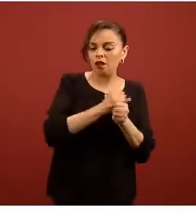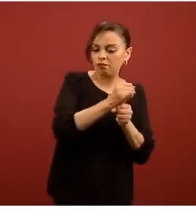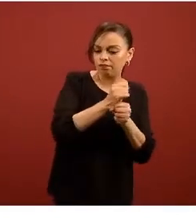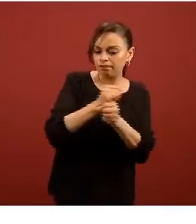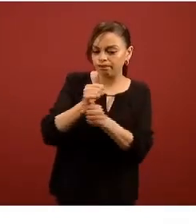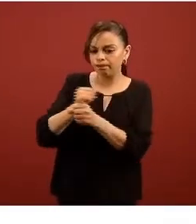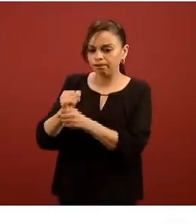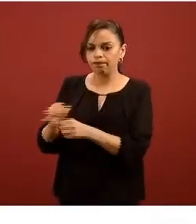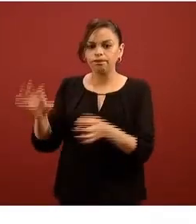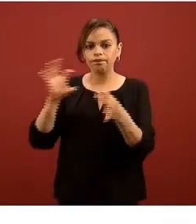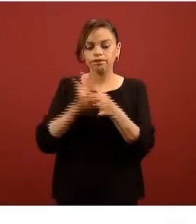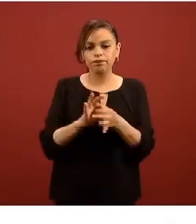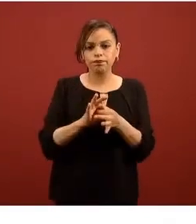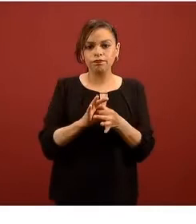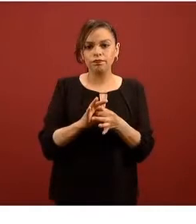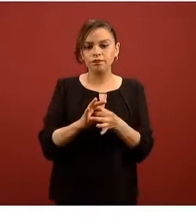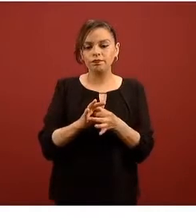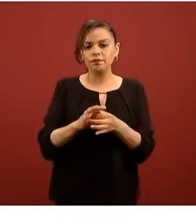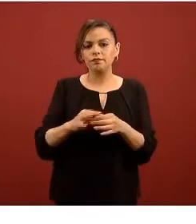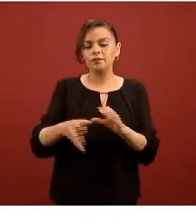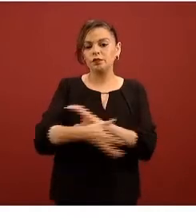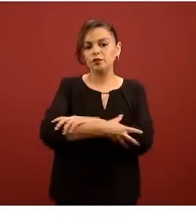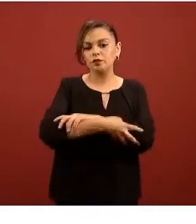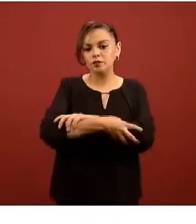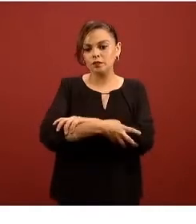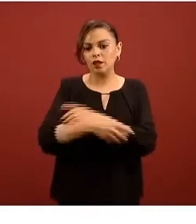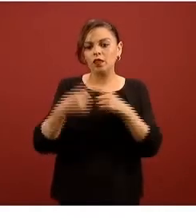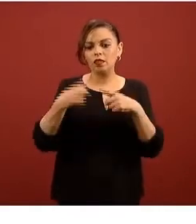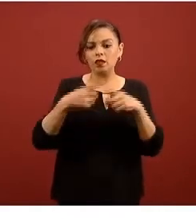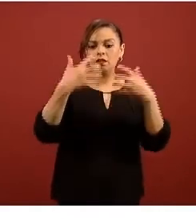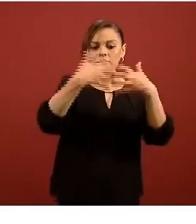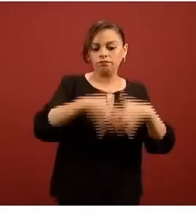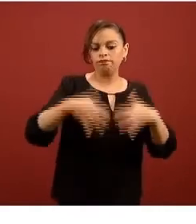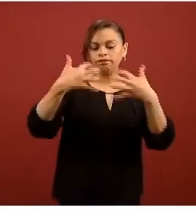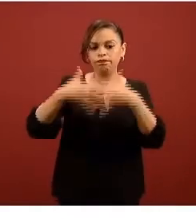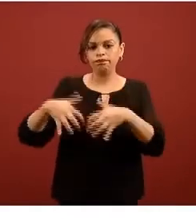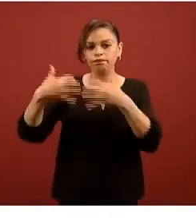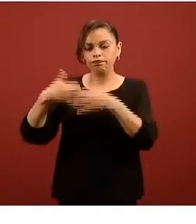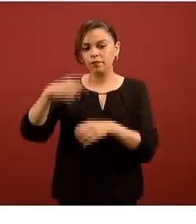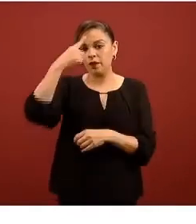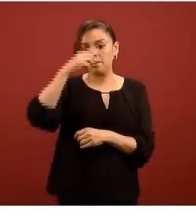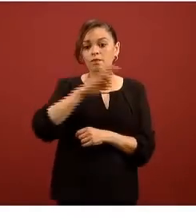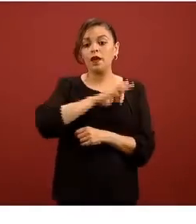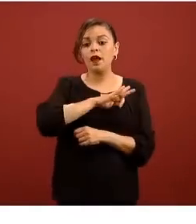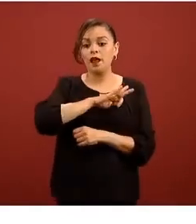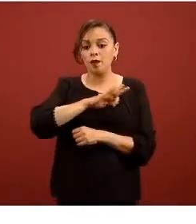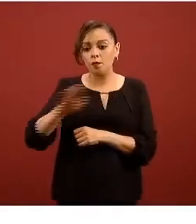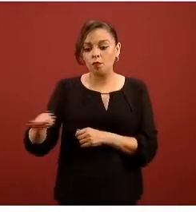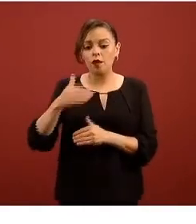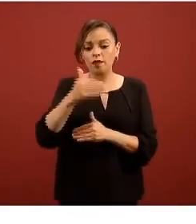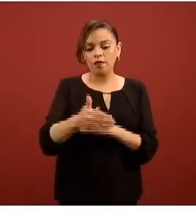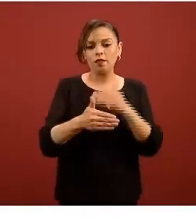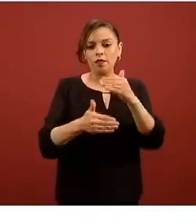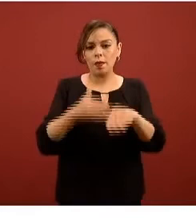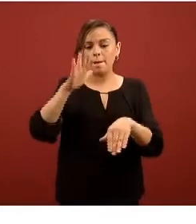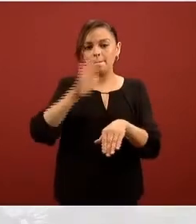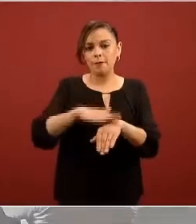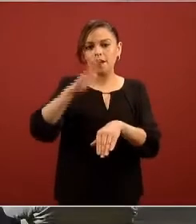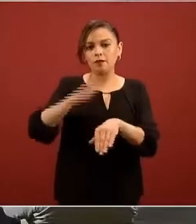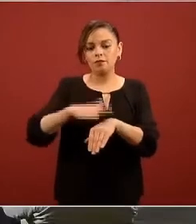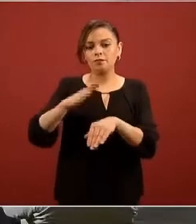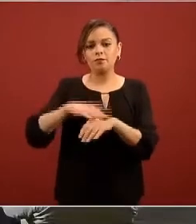para demostrar la posibilidad de ir generando esta soberanía tecnológica